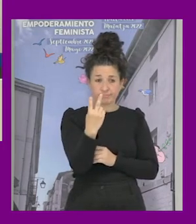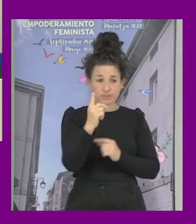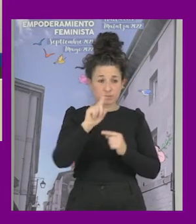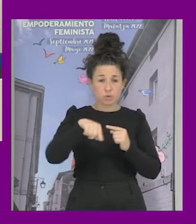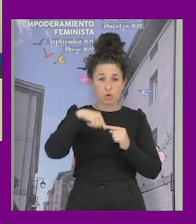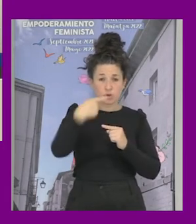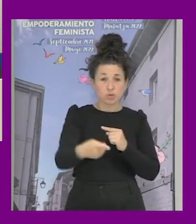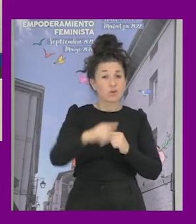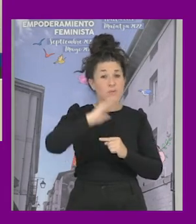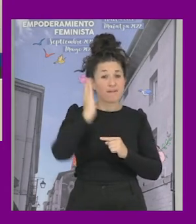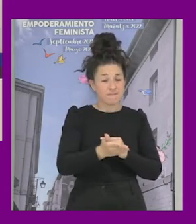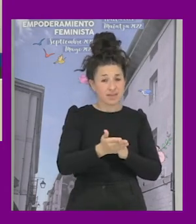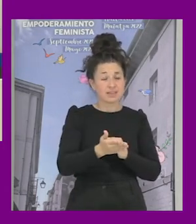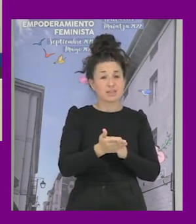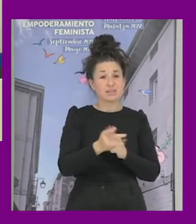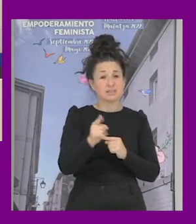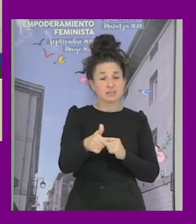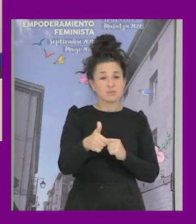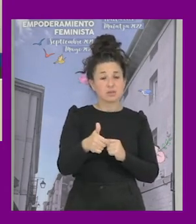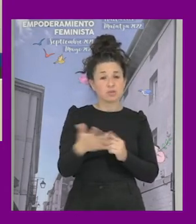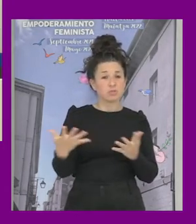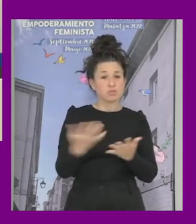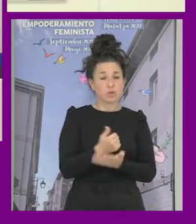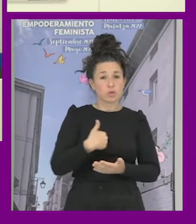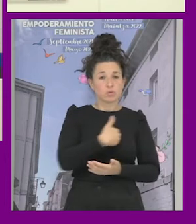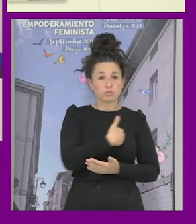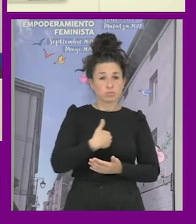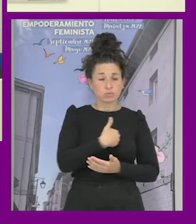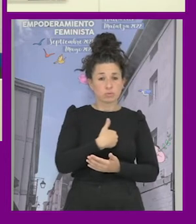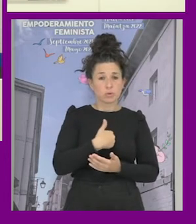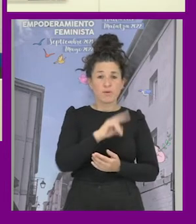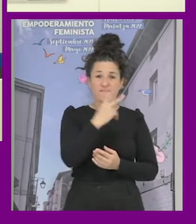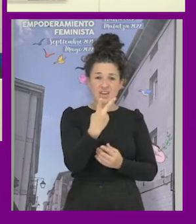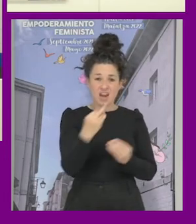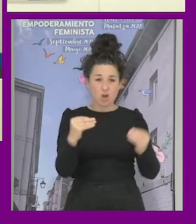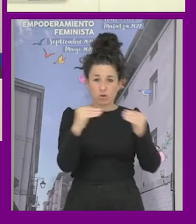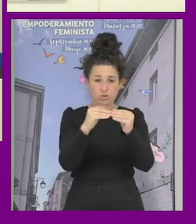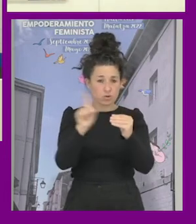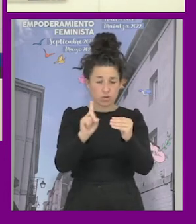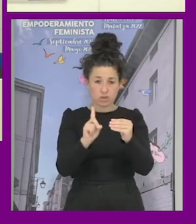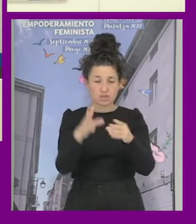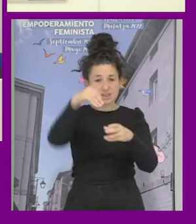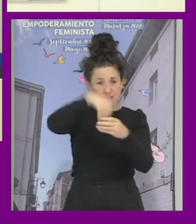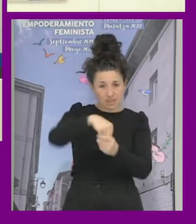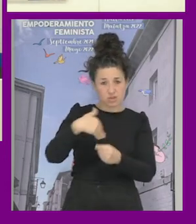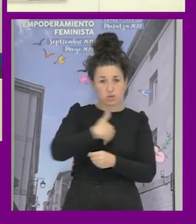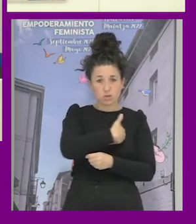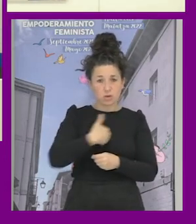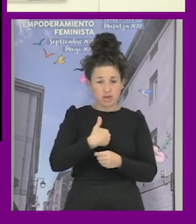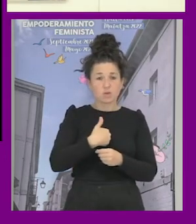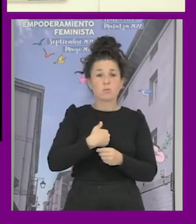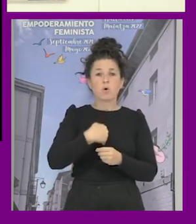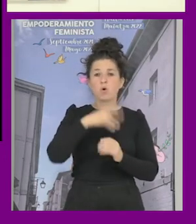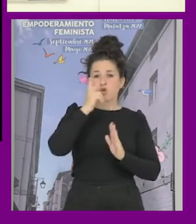y que aquellas permutaciones del género que no cuadran con el binario forman parte del género tanto como un ejemplo más normativo